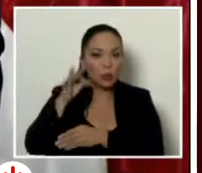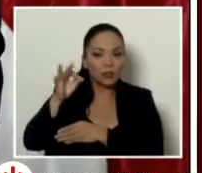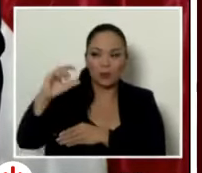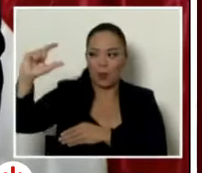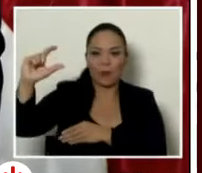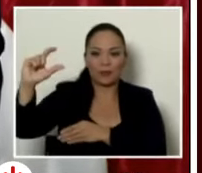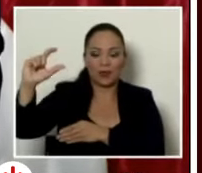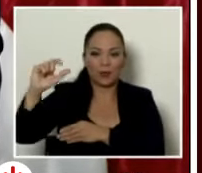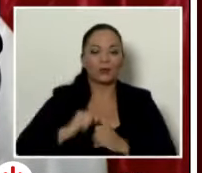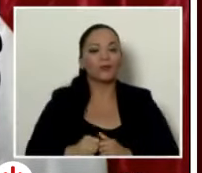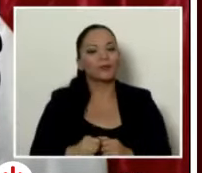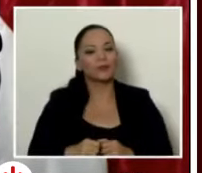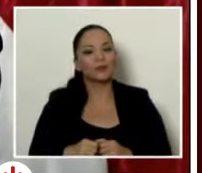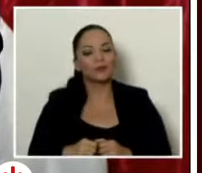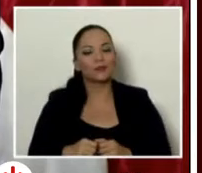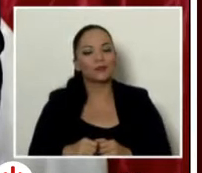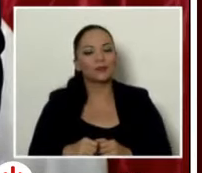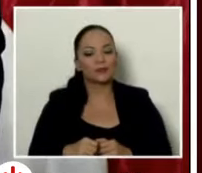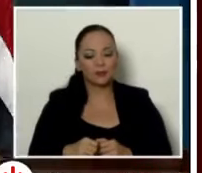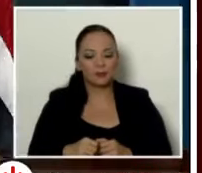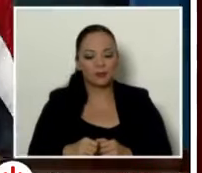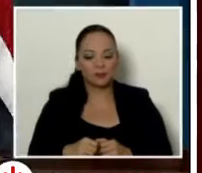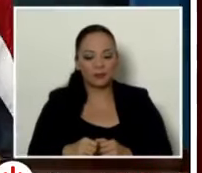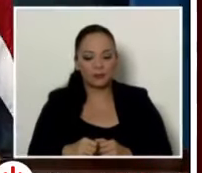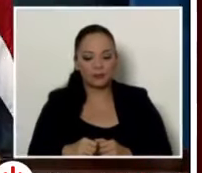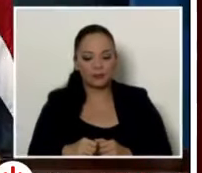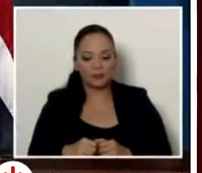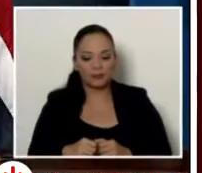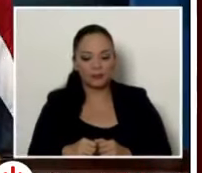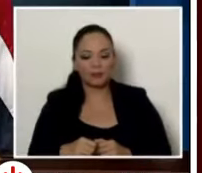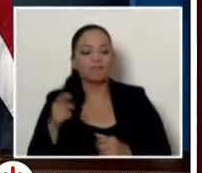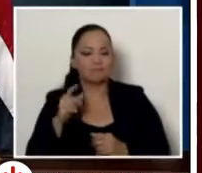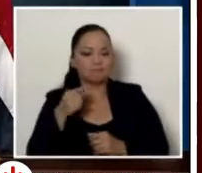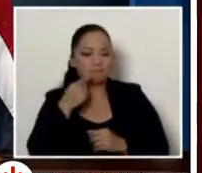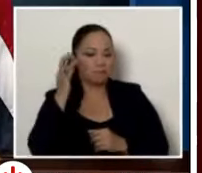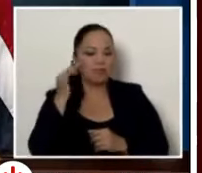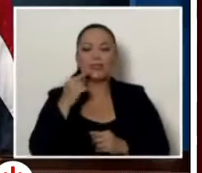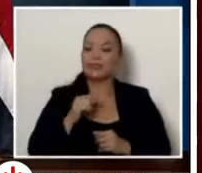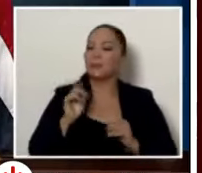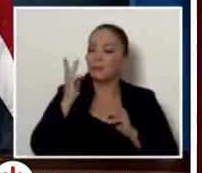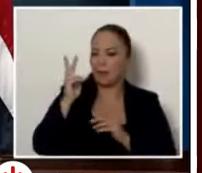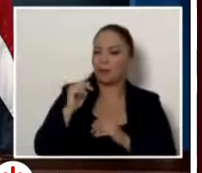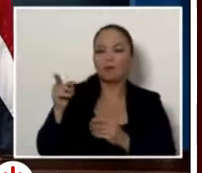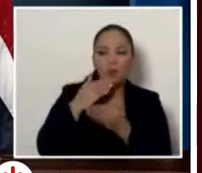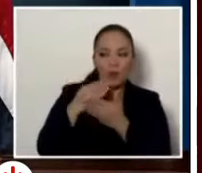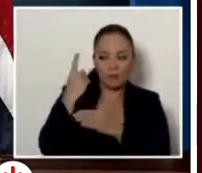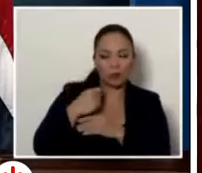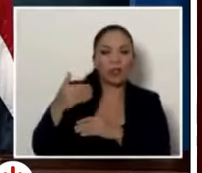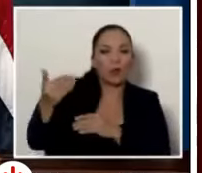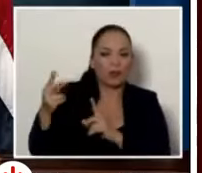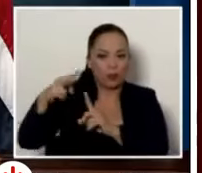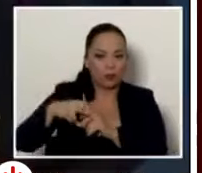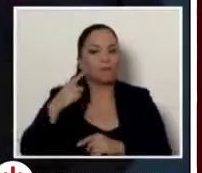etiquetas. Tal vez, vamos a hacer un esfuerzo, es una muy buena pregunta, don Rodrigo. Vamos a hacer un